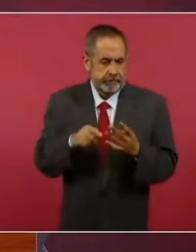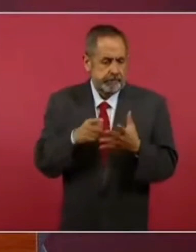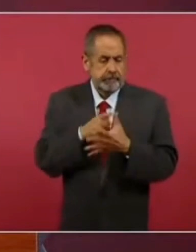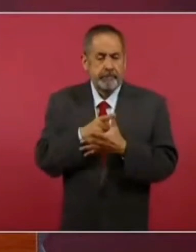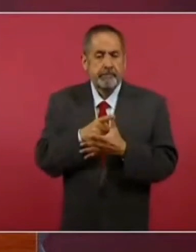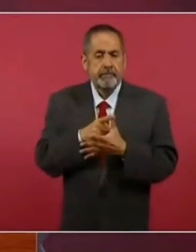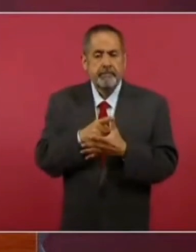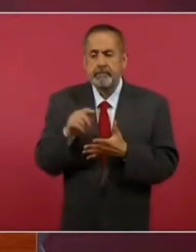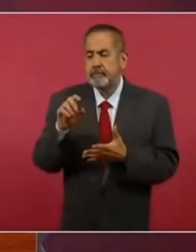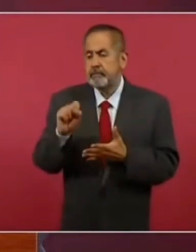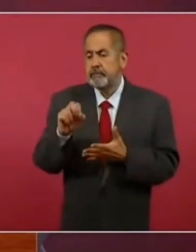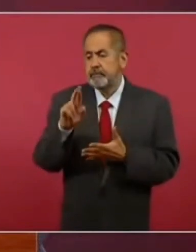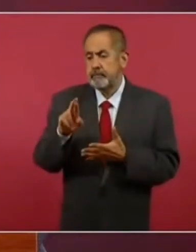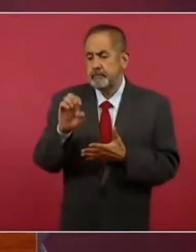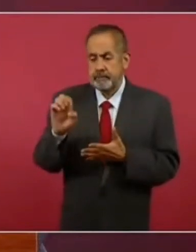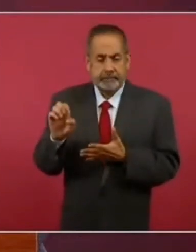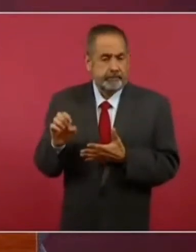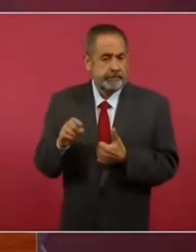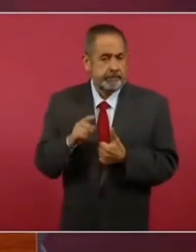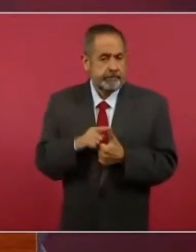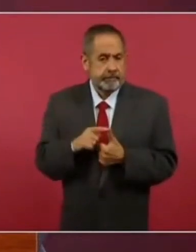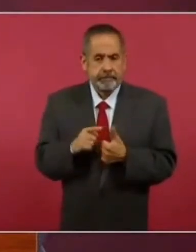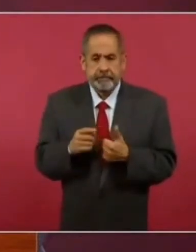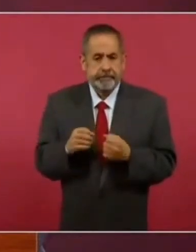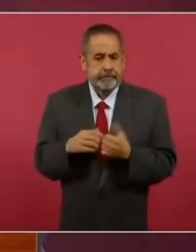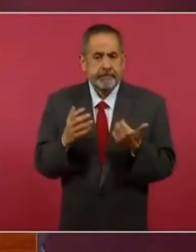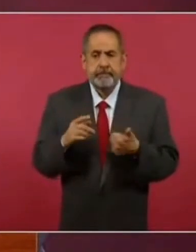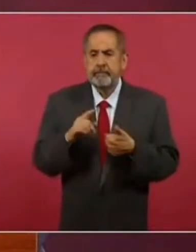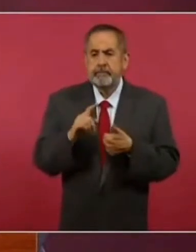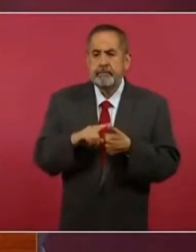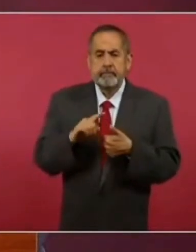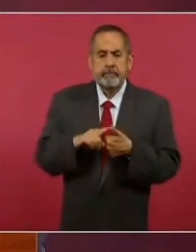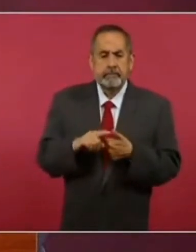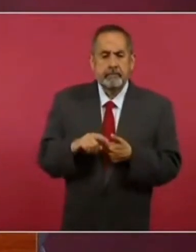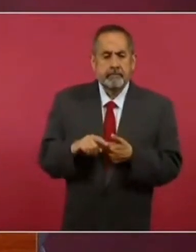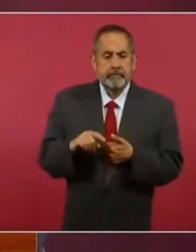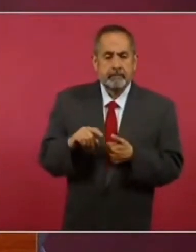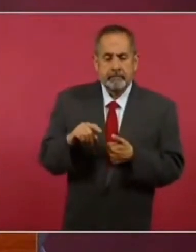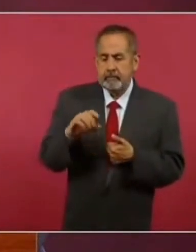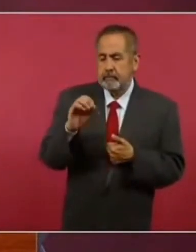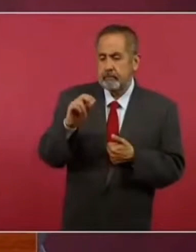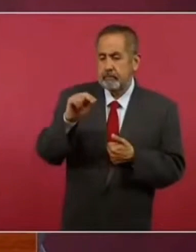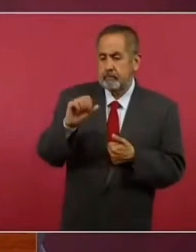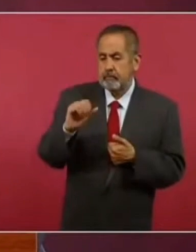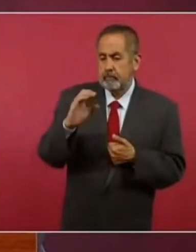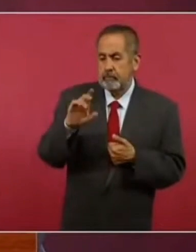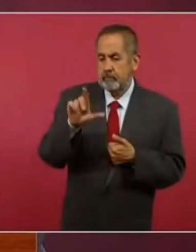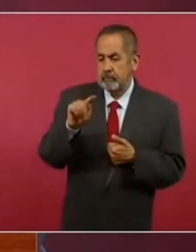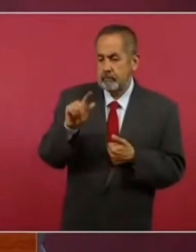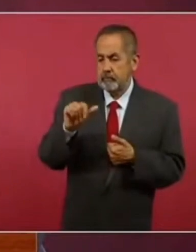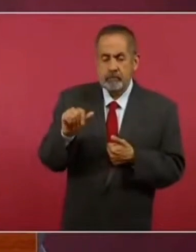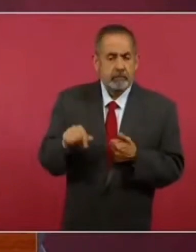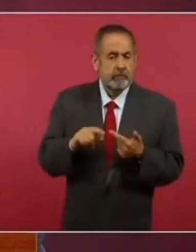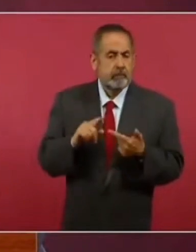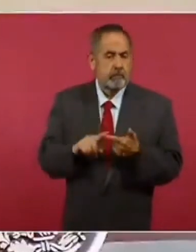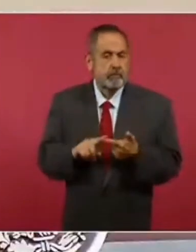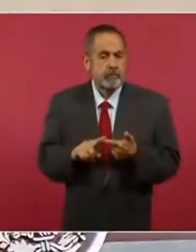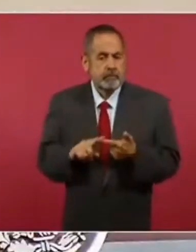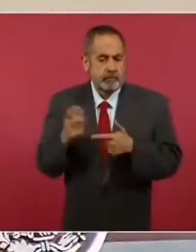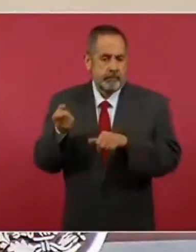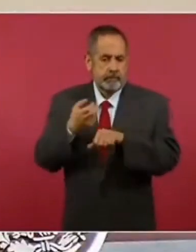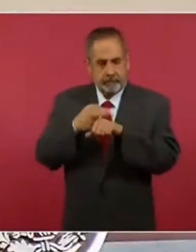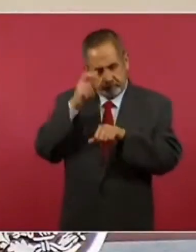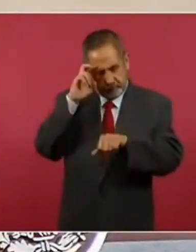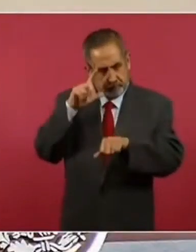Secretaría de Relaciones Exteriores. Por supuesto, la Secretaría de Cultura, a través del